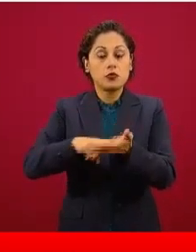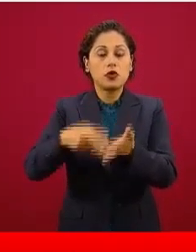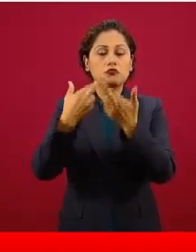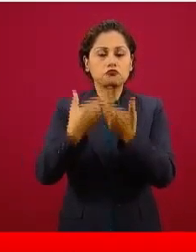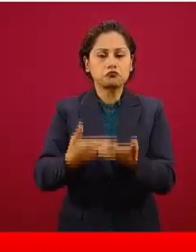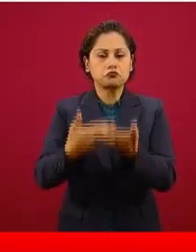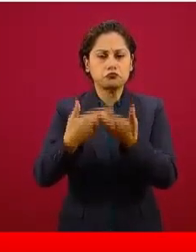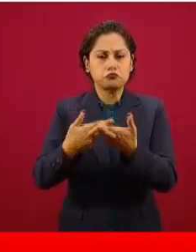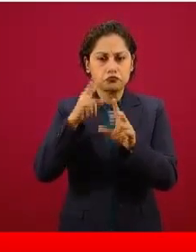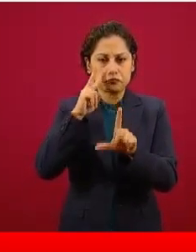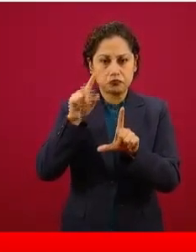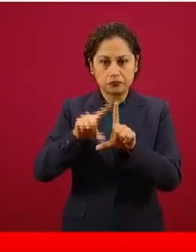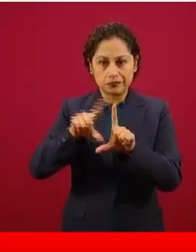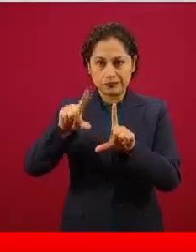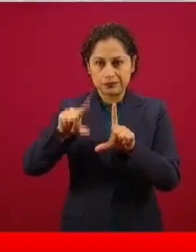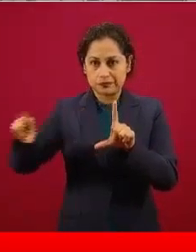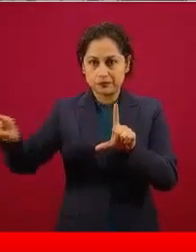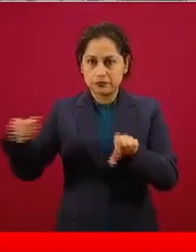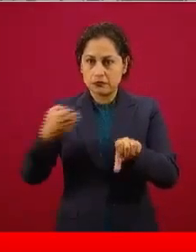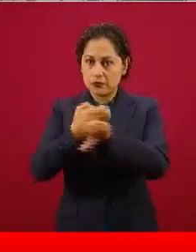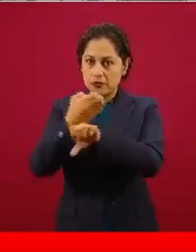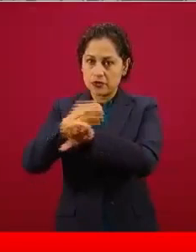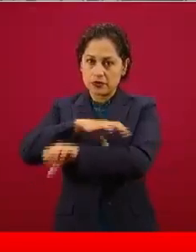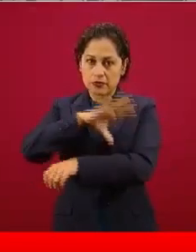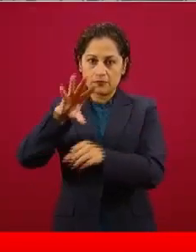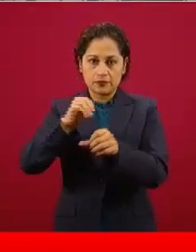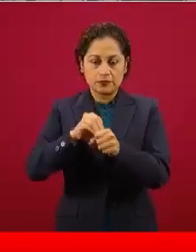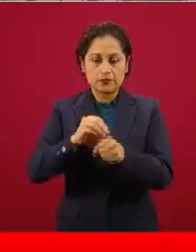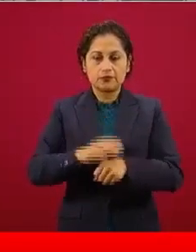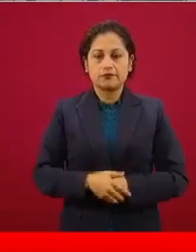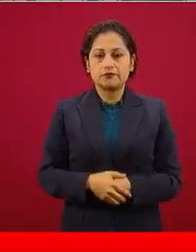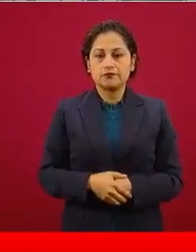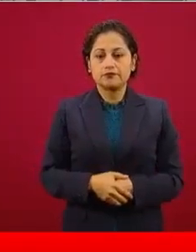del país y, por supuesto, a nivel nacional. La siguiente.